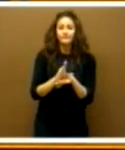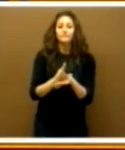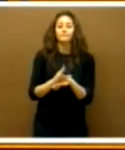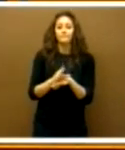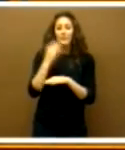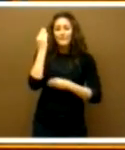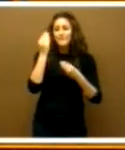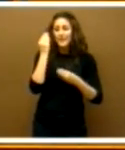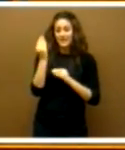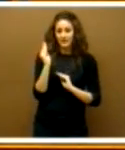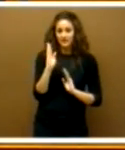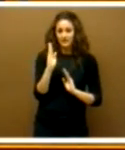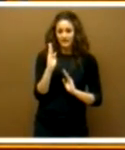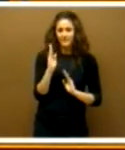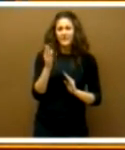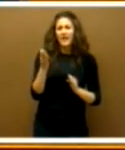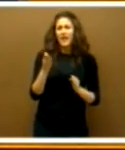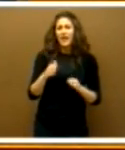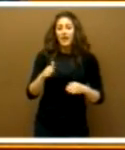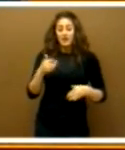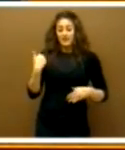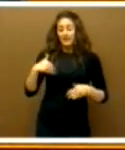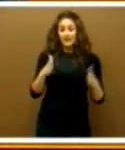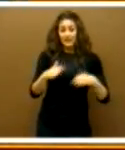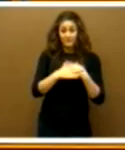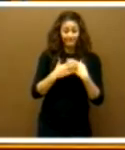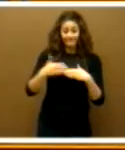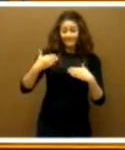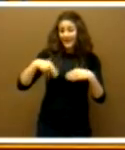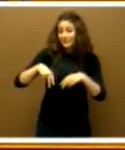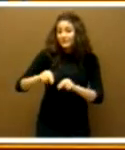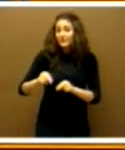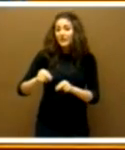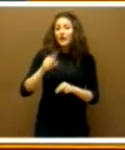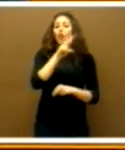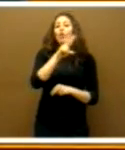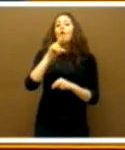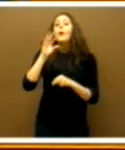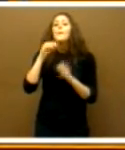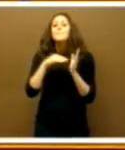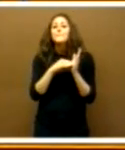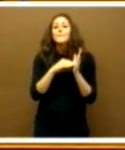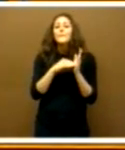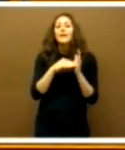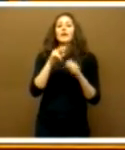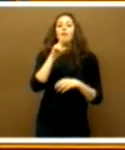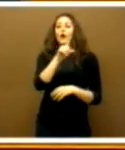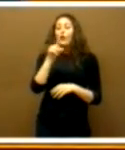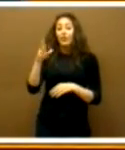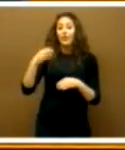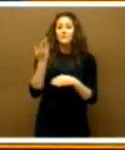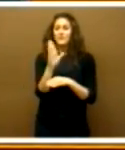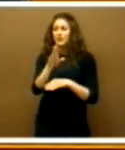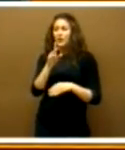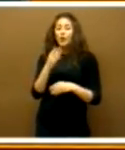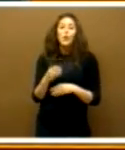Usted presenta, a finales ya de la legislatura, en el 2011, una estrategia de conciliación de